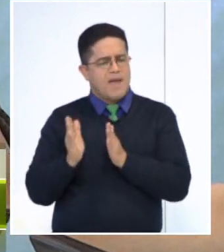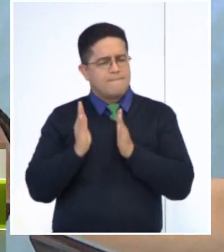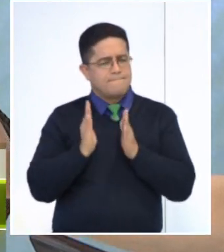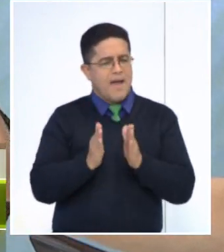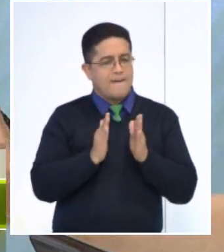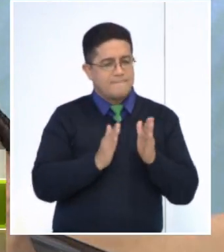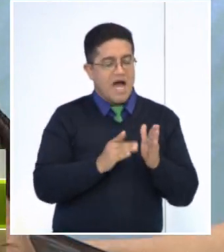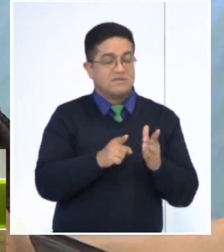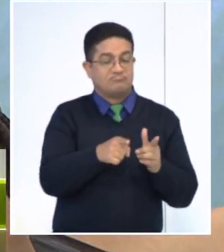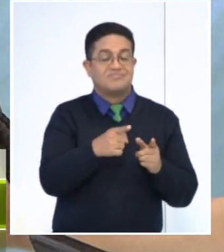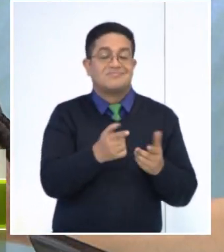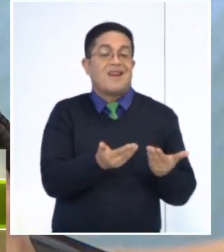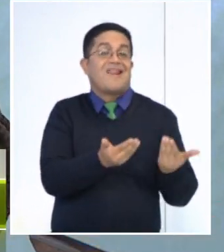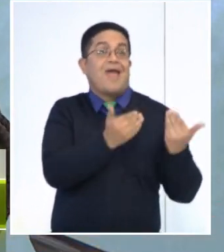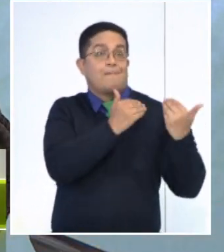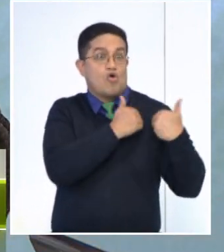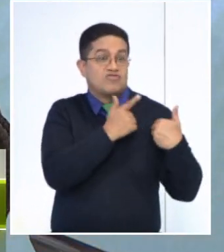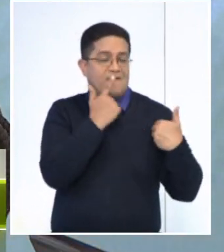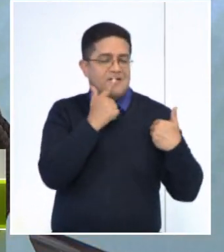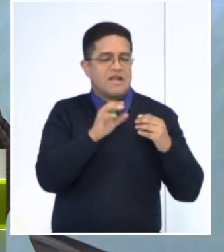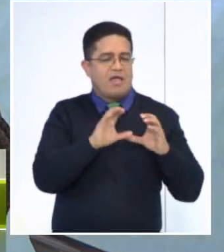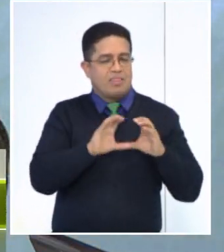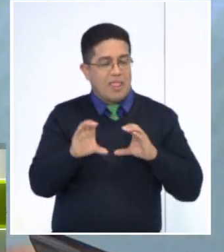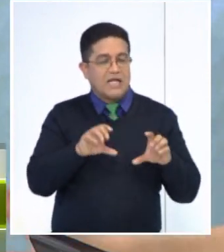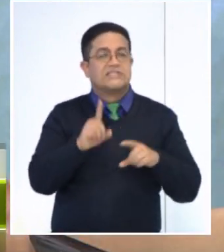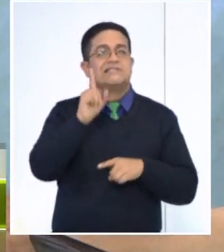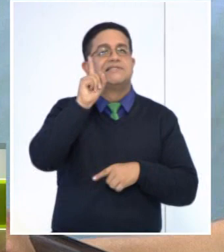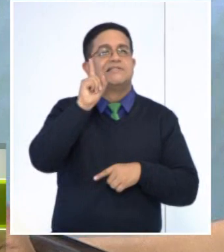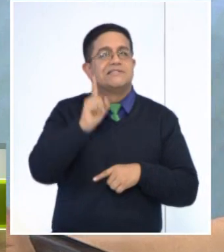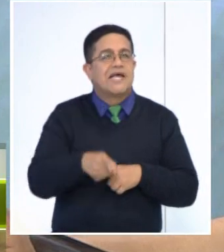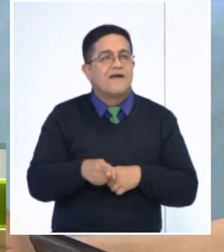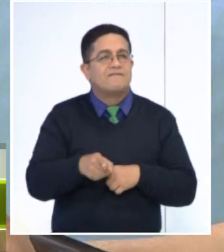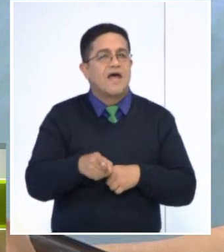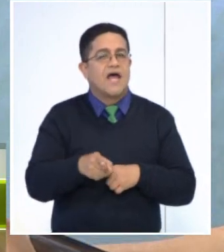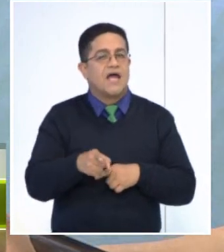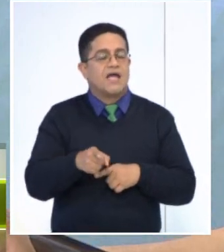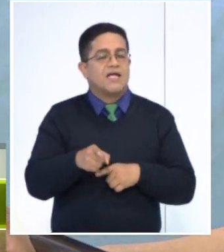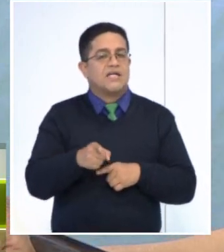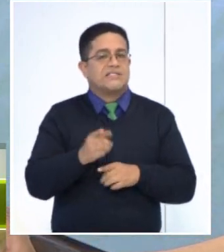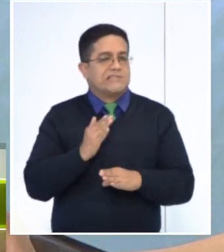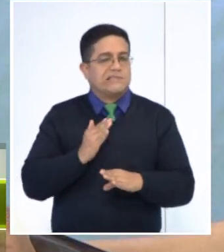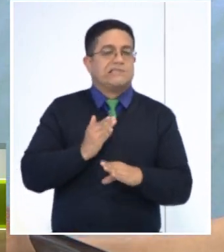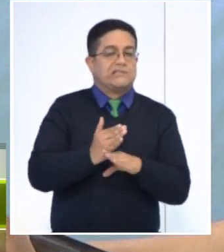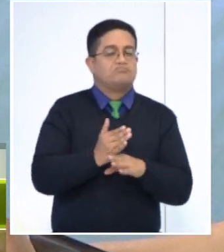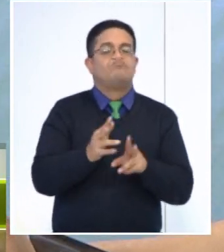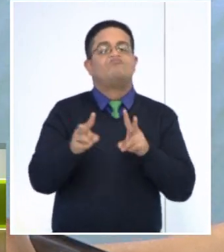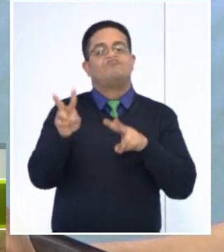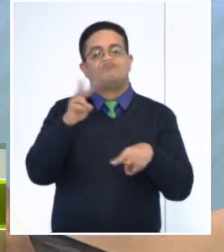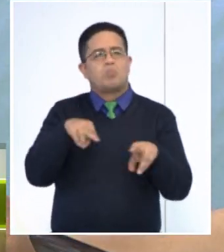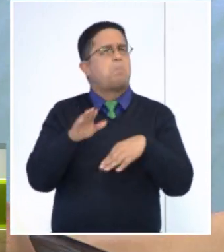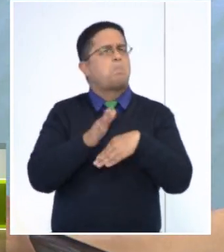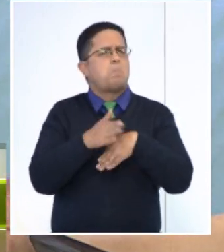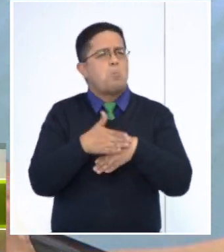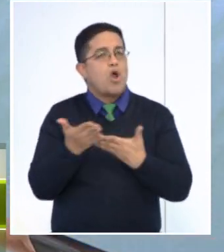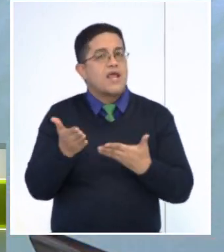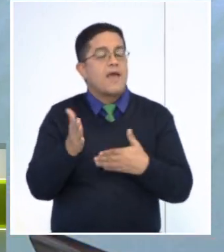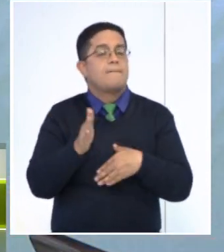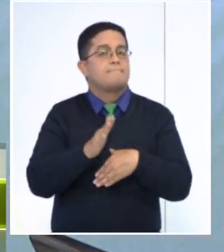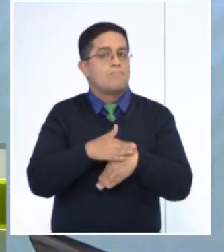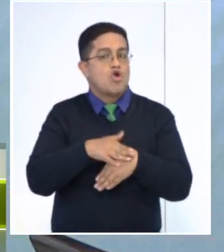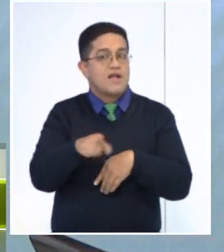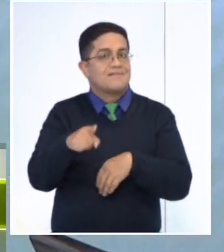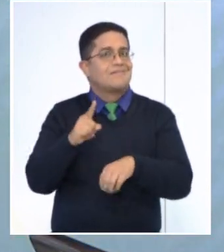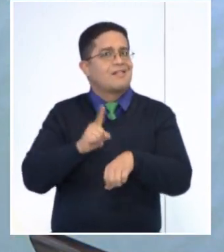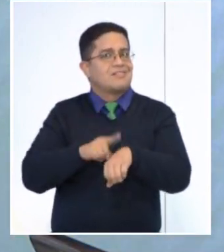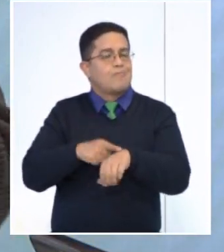nuestras responsabilidades, tenemos que introducir momentos de recreación, porque eso es el tiempo de oxigenación que